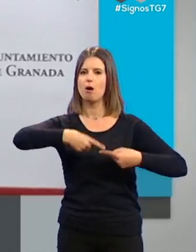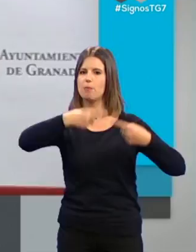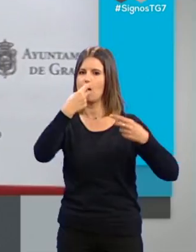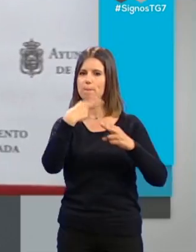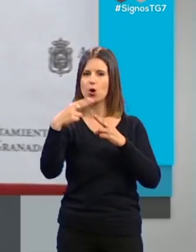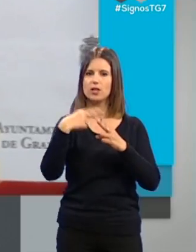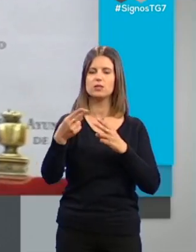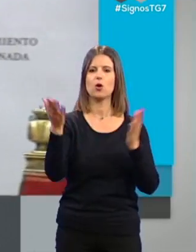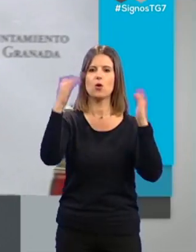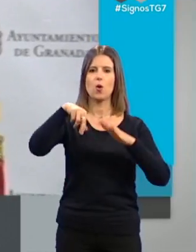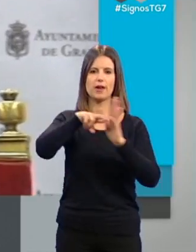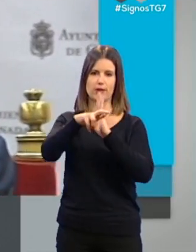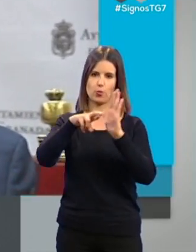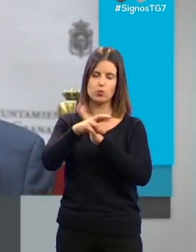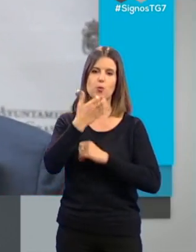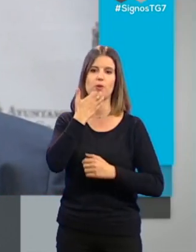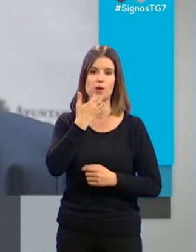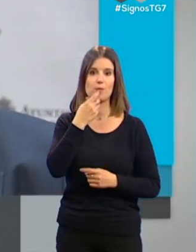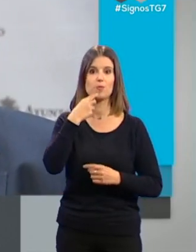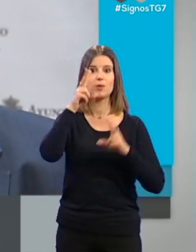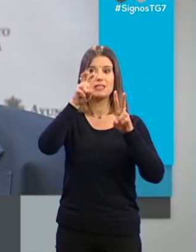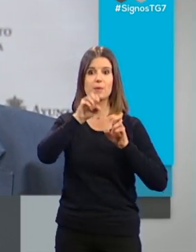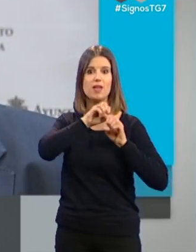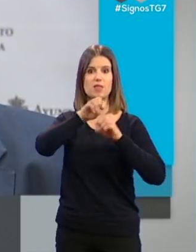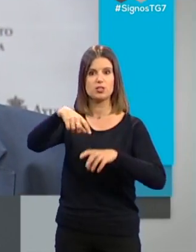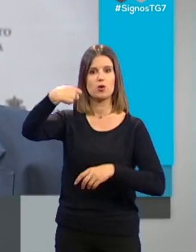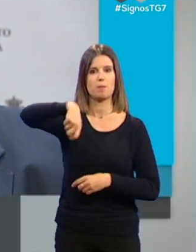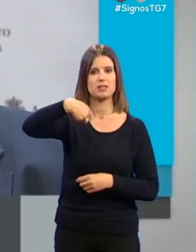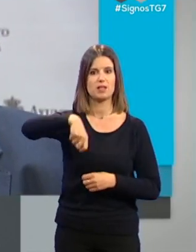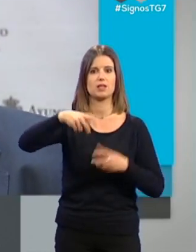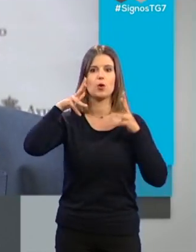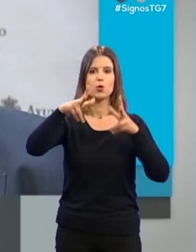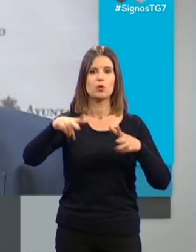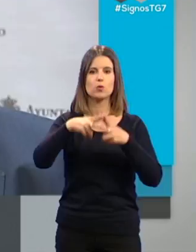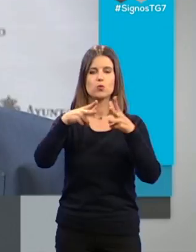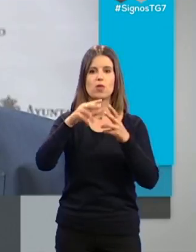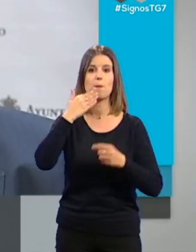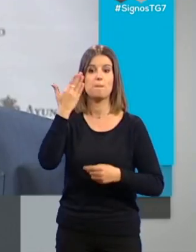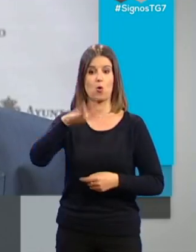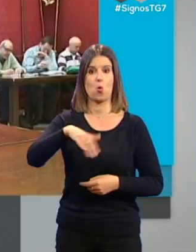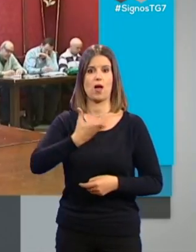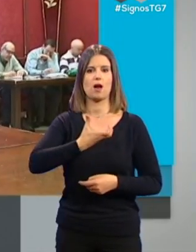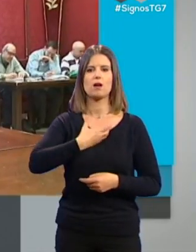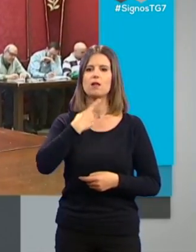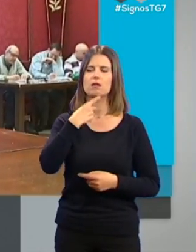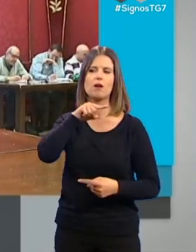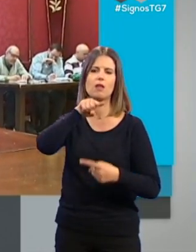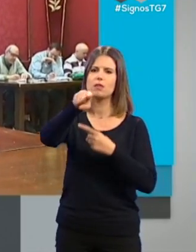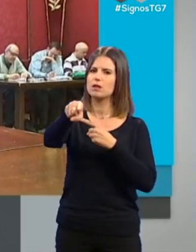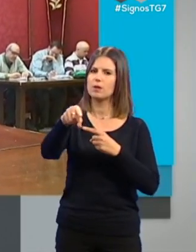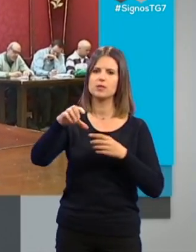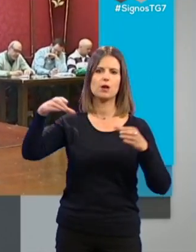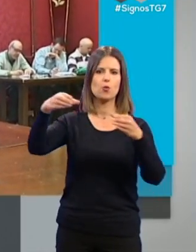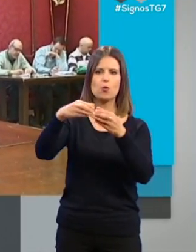y la falta de recursos. Sobre la dimisión del presidente del Consejo Social, Cuenca ha señalado directamente a los grupos